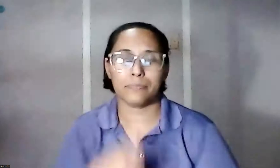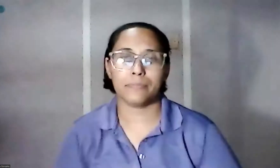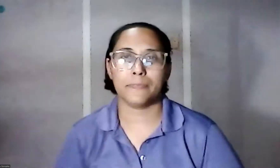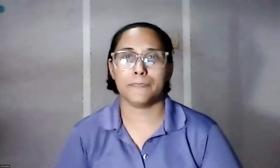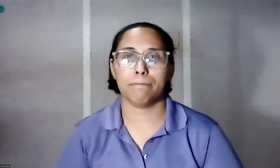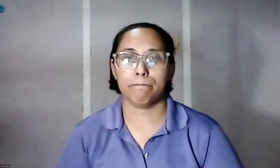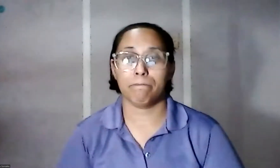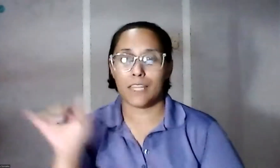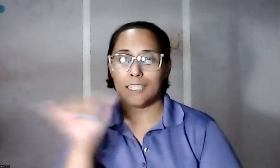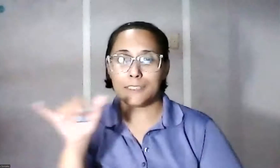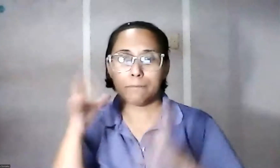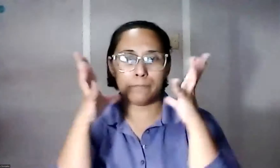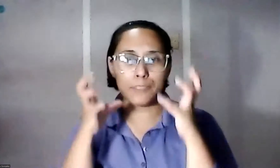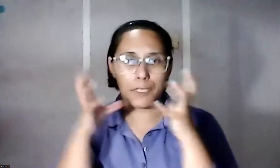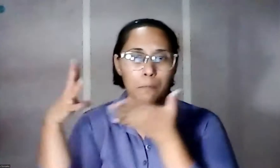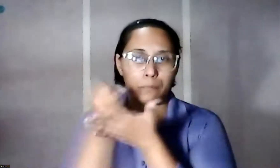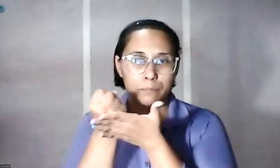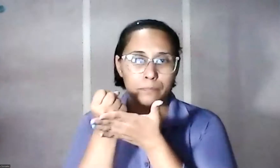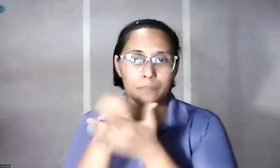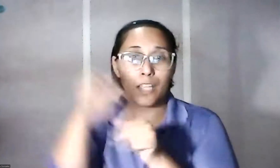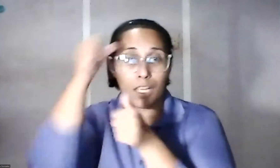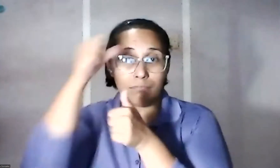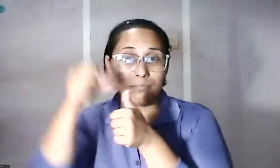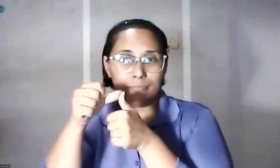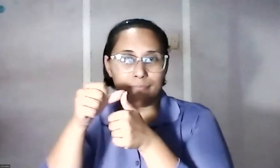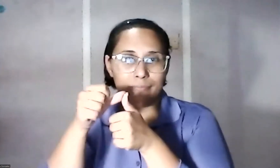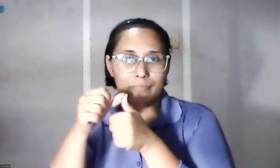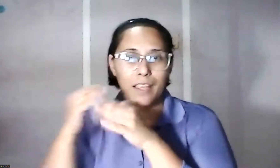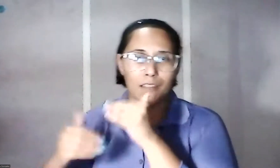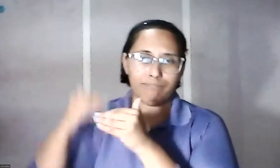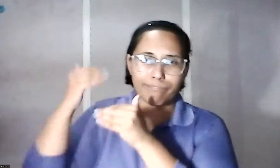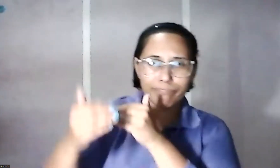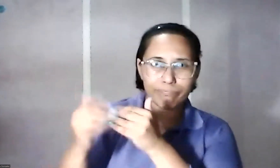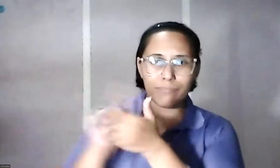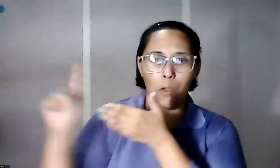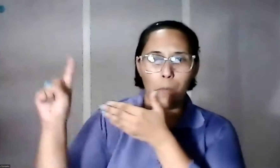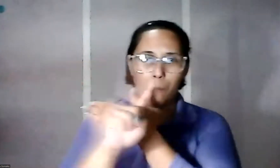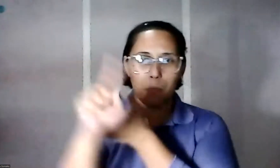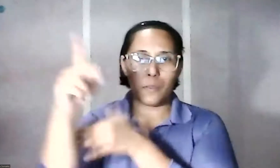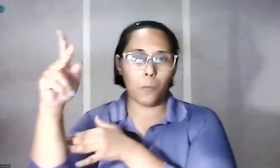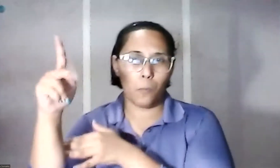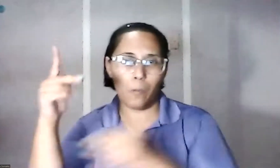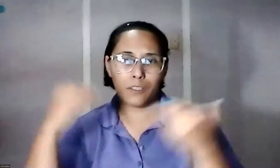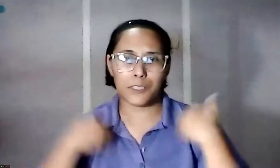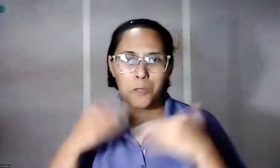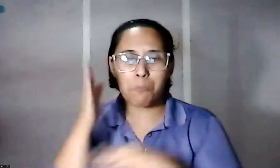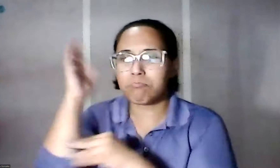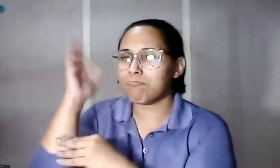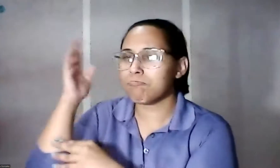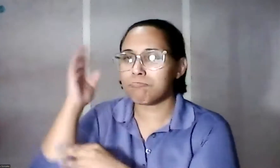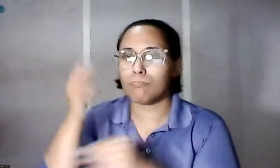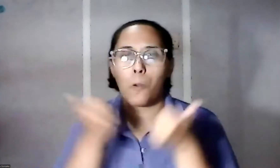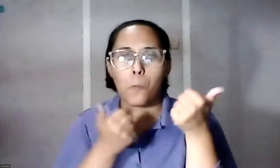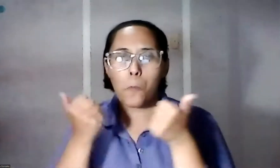También queremos aprovechar y recordarle que la próxima semana, el próximo jueves, tendremos nuestra charla y